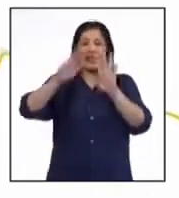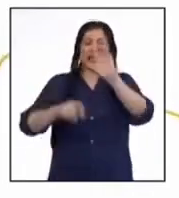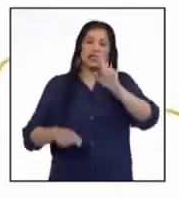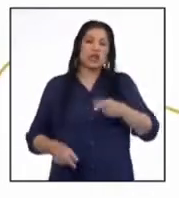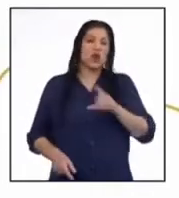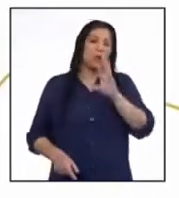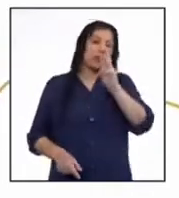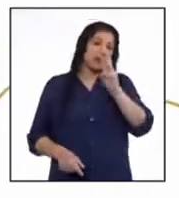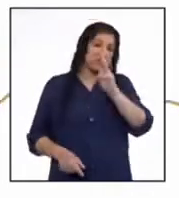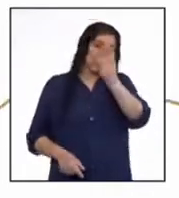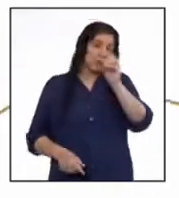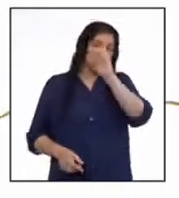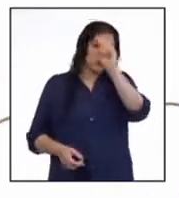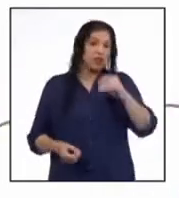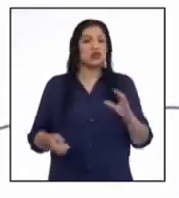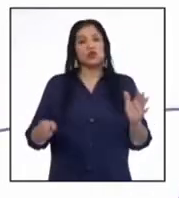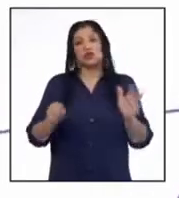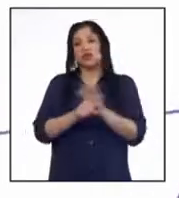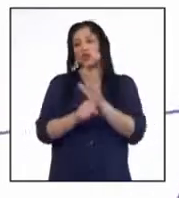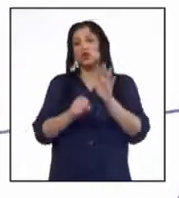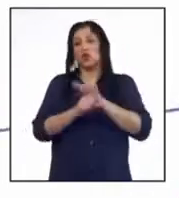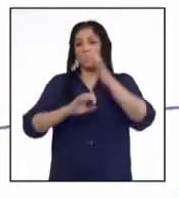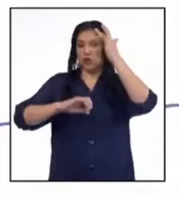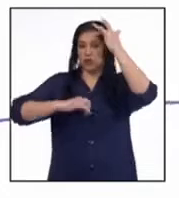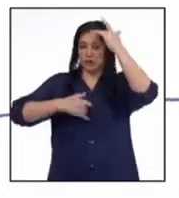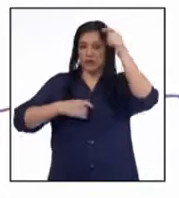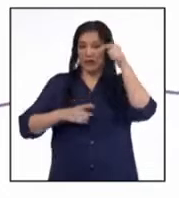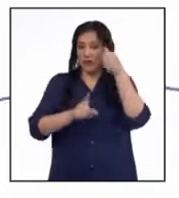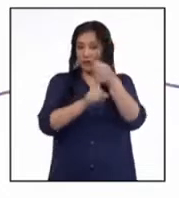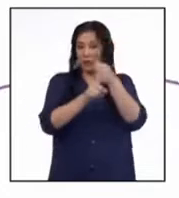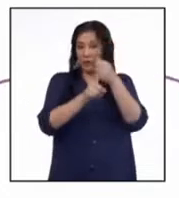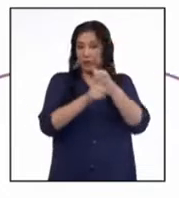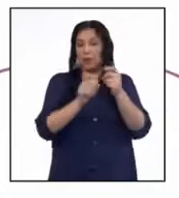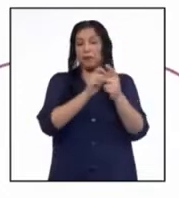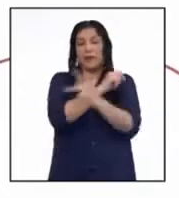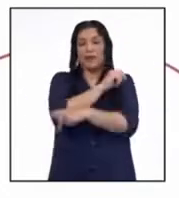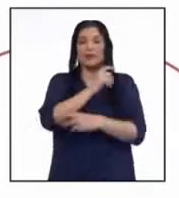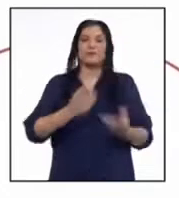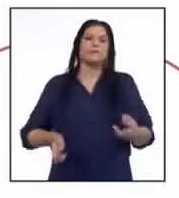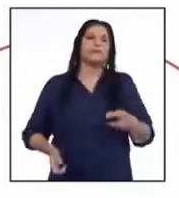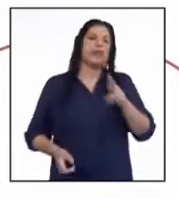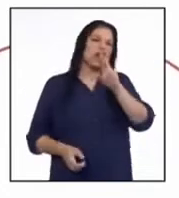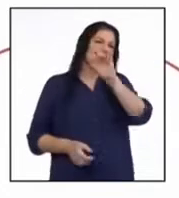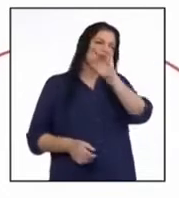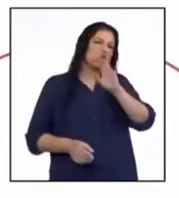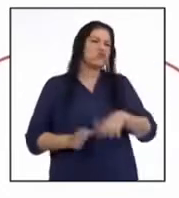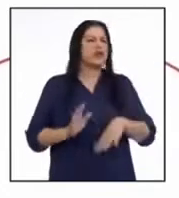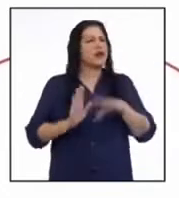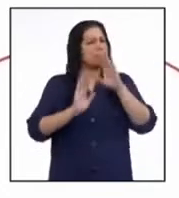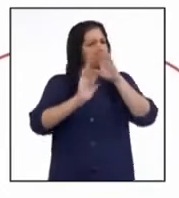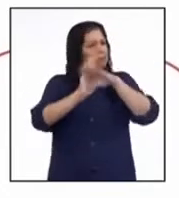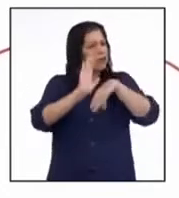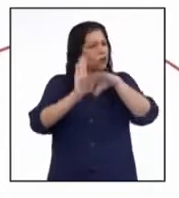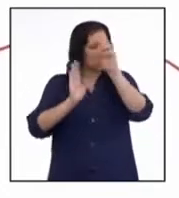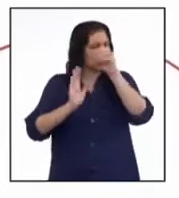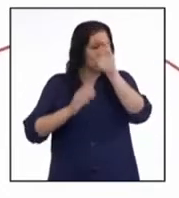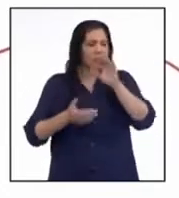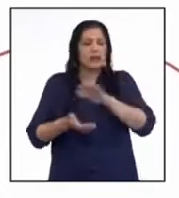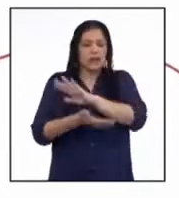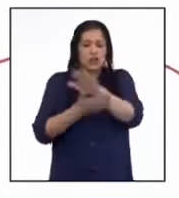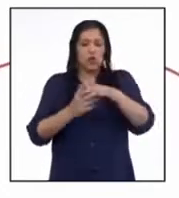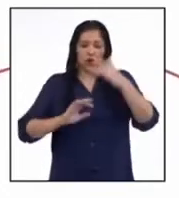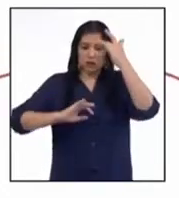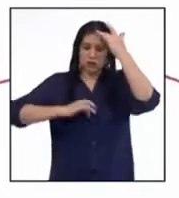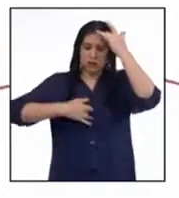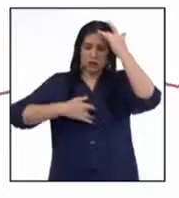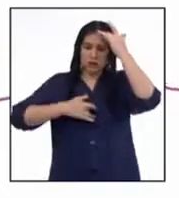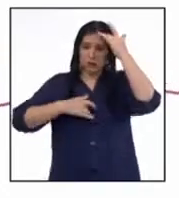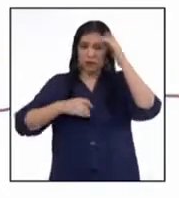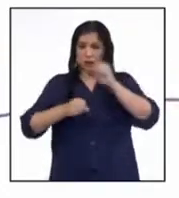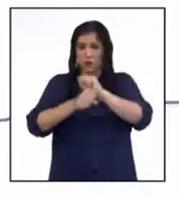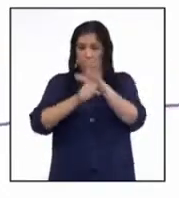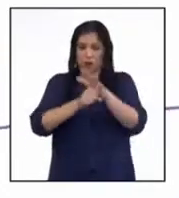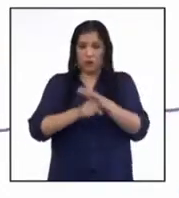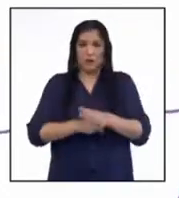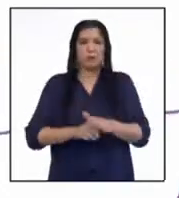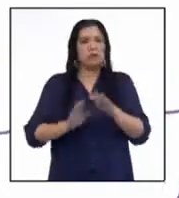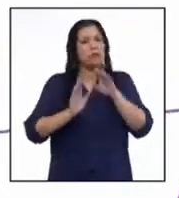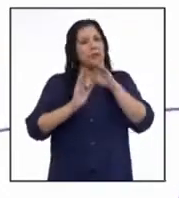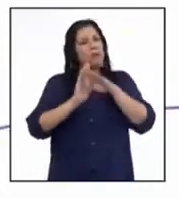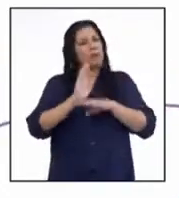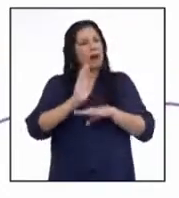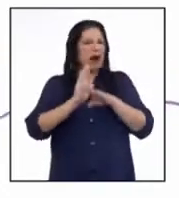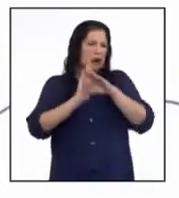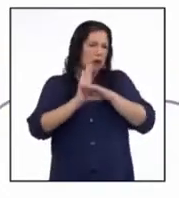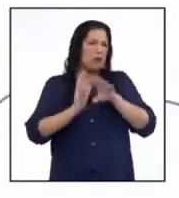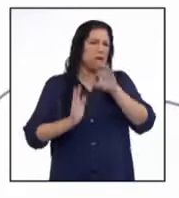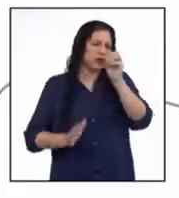% respecto al total de personas infectadas en dicho país. Y en Rusia, la menor. Es decir, del total de personas infectadas en Rusia, un muy